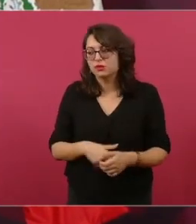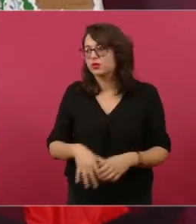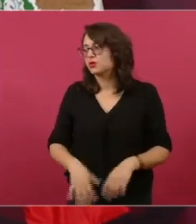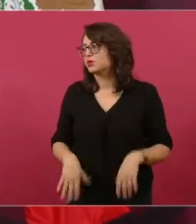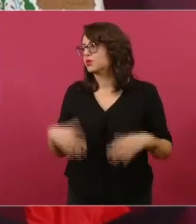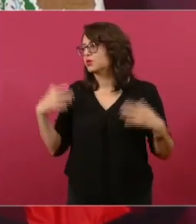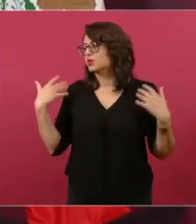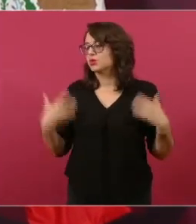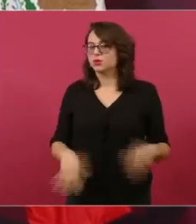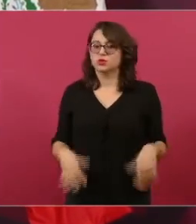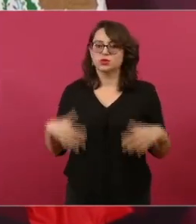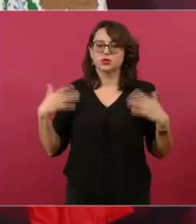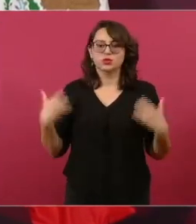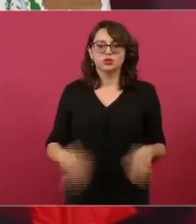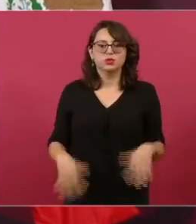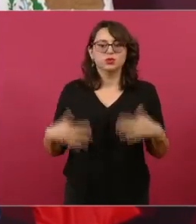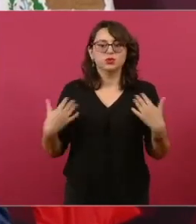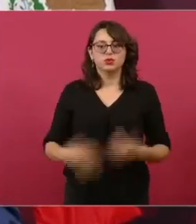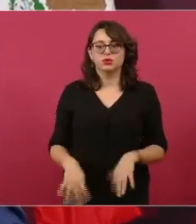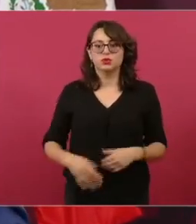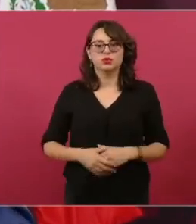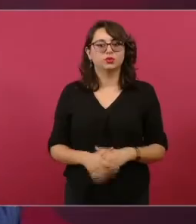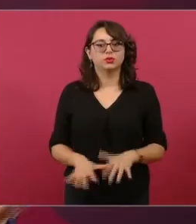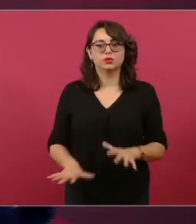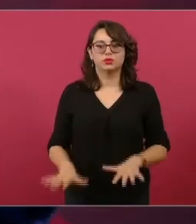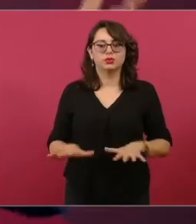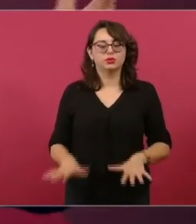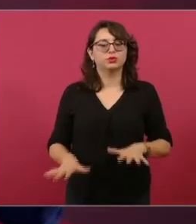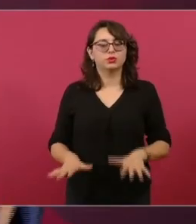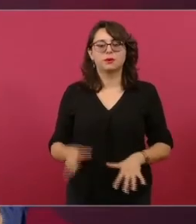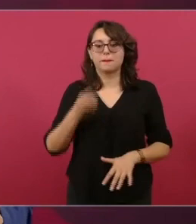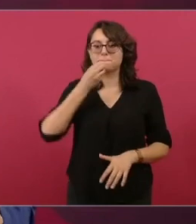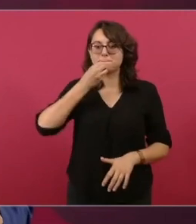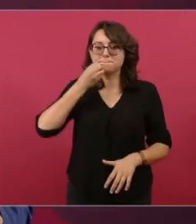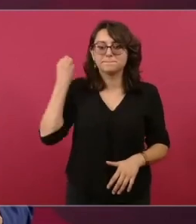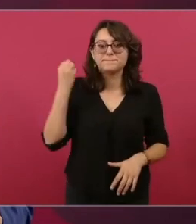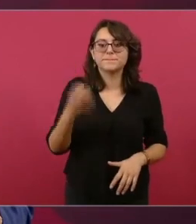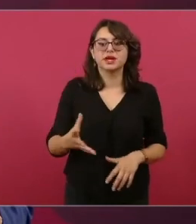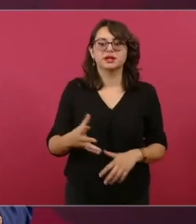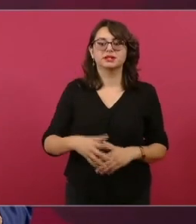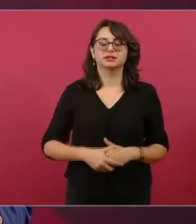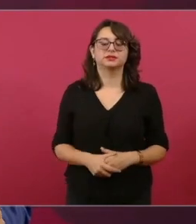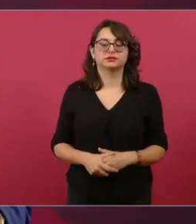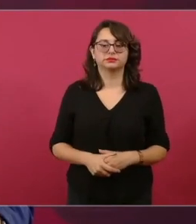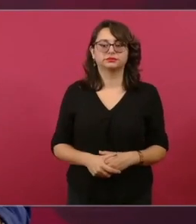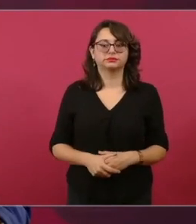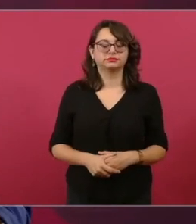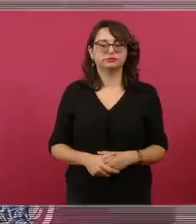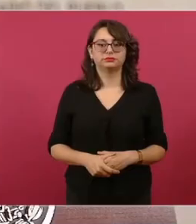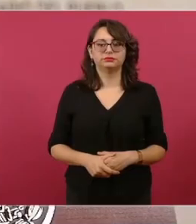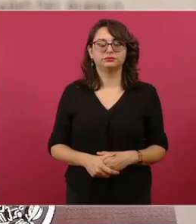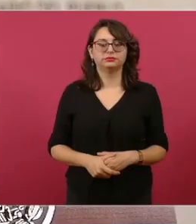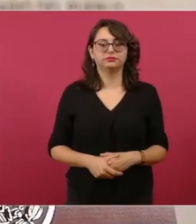extraordinario. Yo creo que es